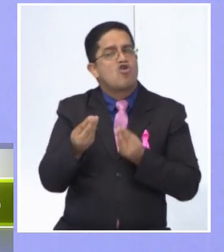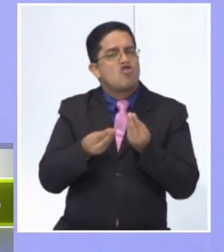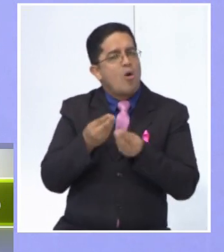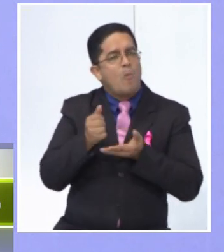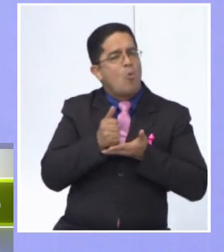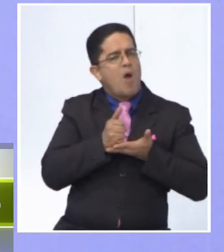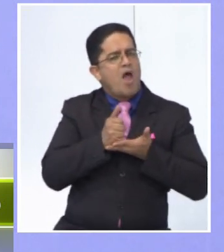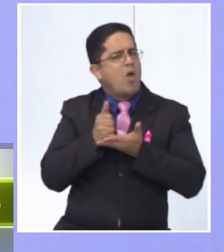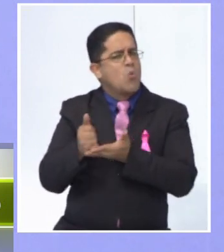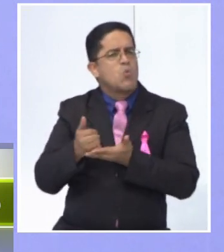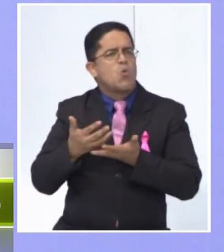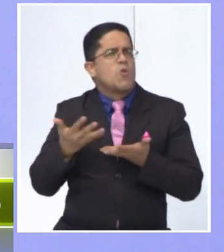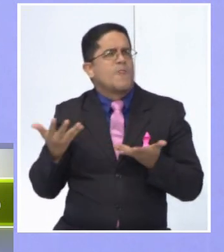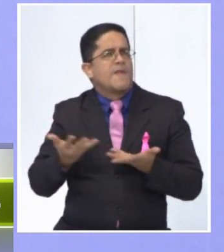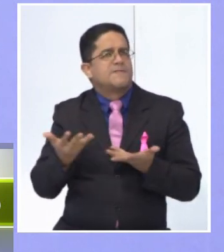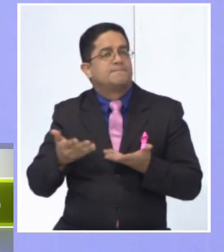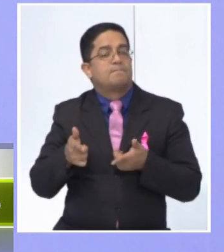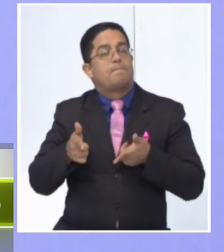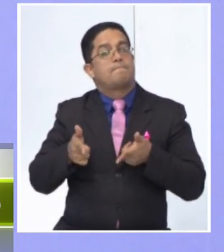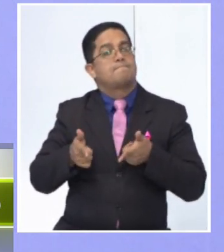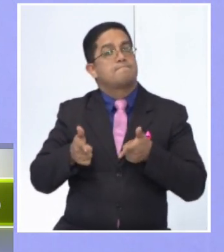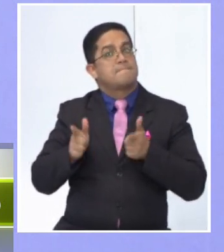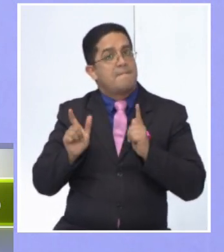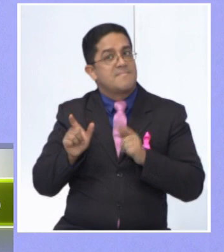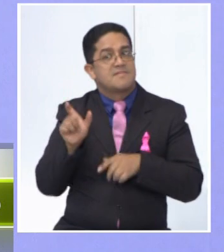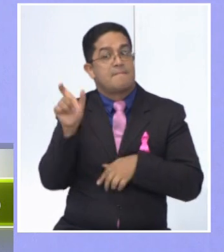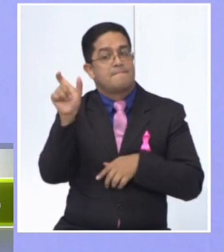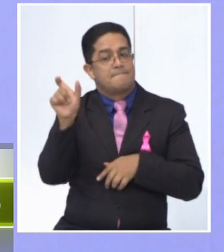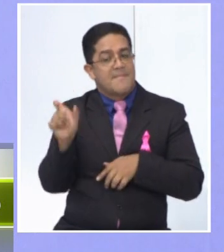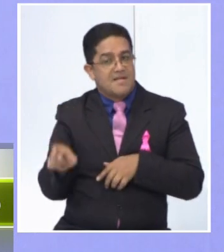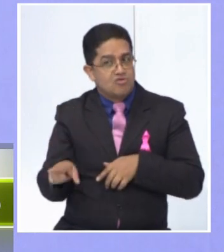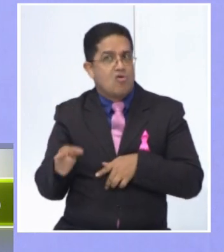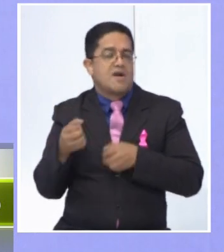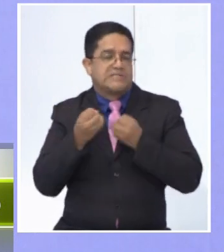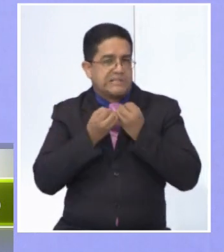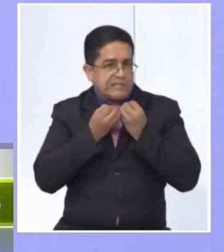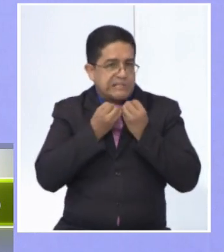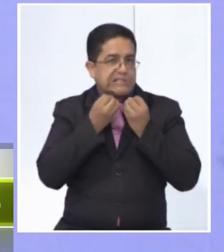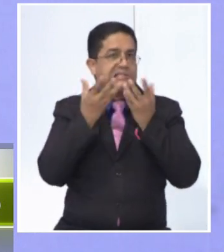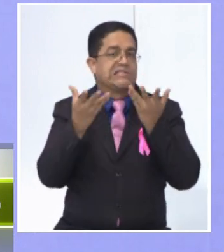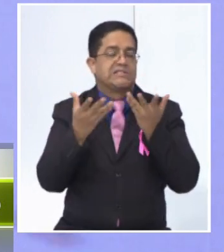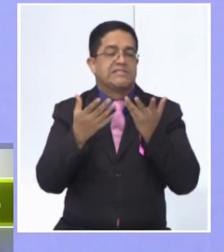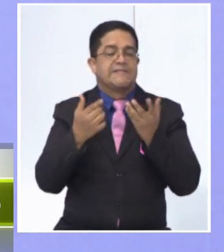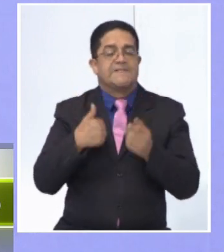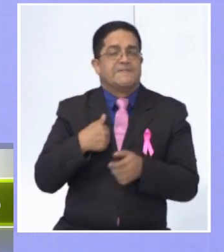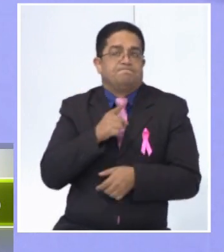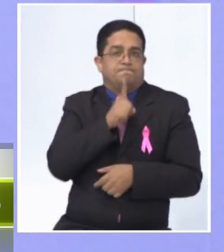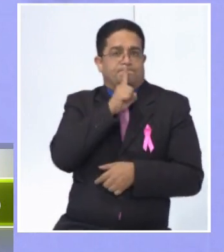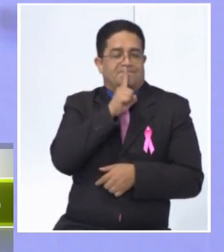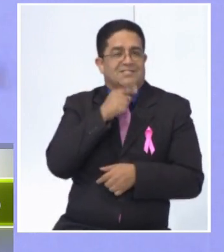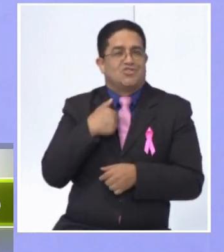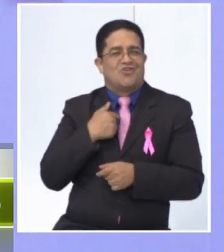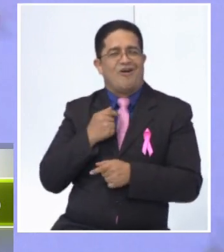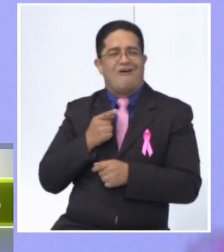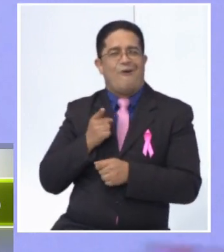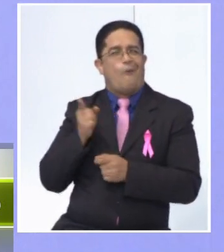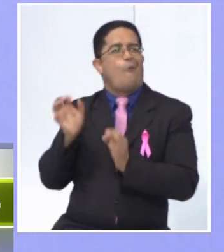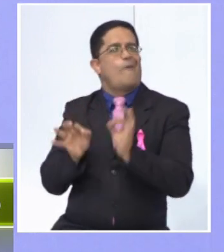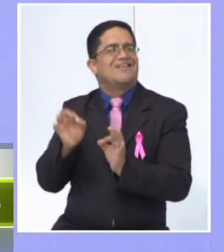un paciente oncológico es permitir que esta persona se exprese sin que nosotros lo juzguemos. Y